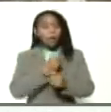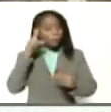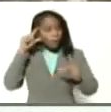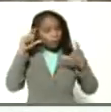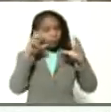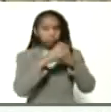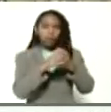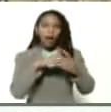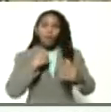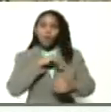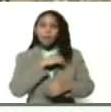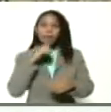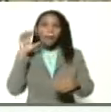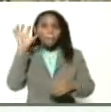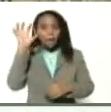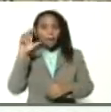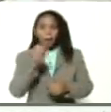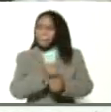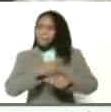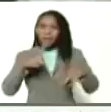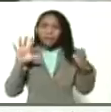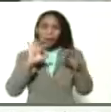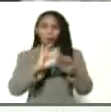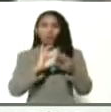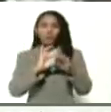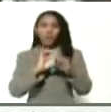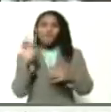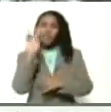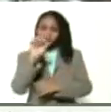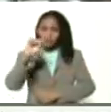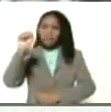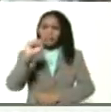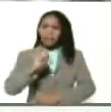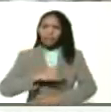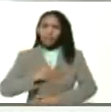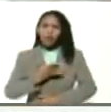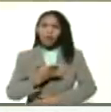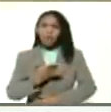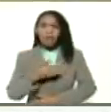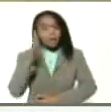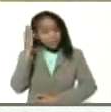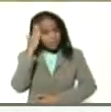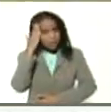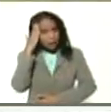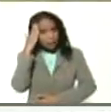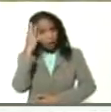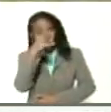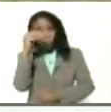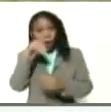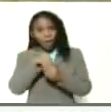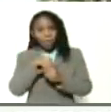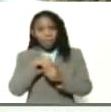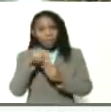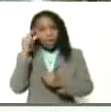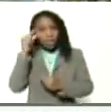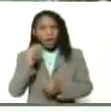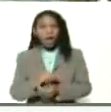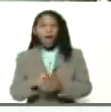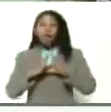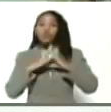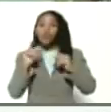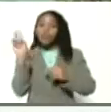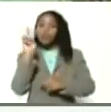nuestra patria máxima unión Venezuela si se puede ya sabe estamos en cuarentena a todos los